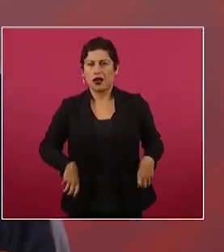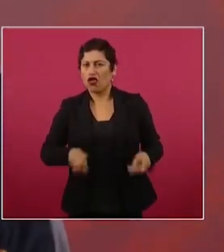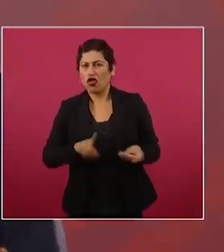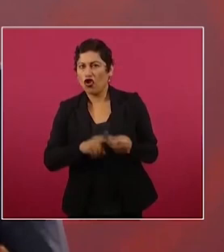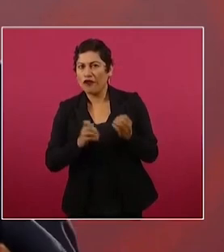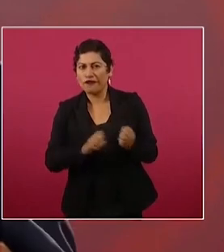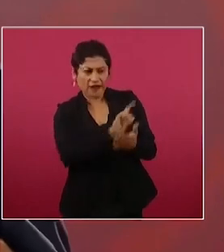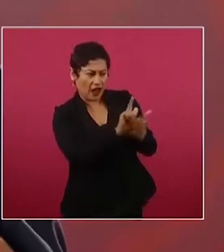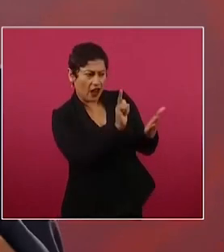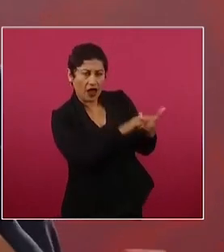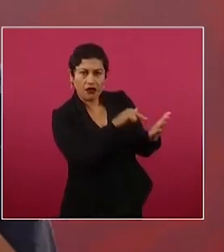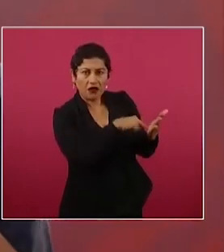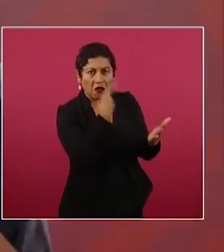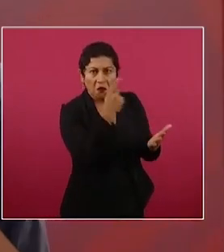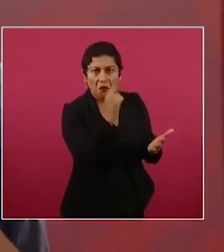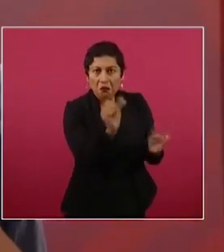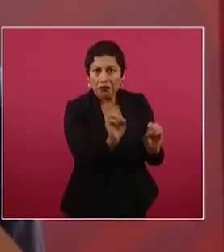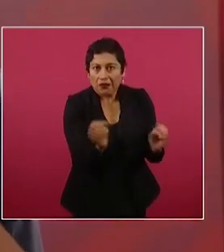no hay